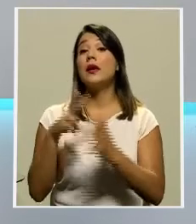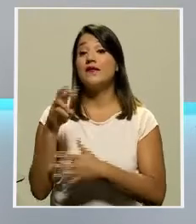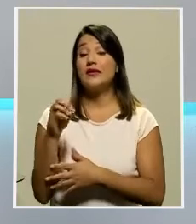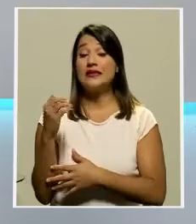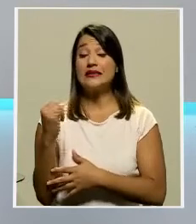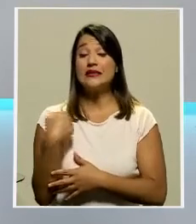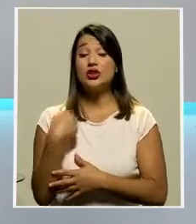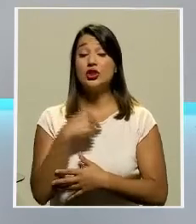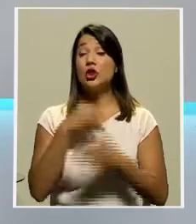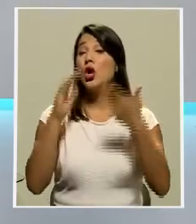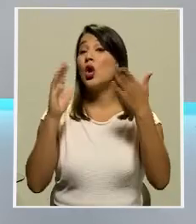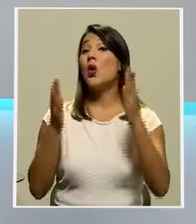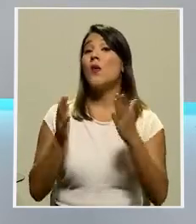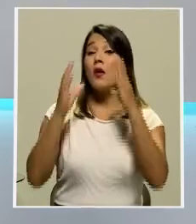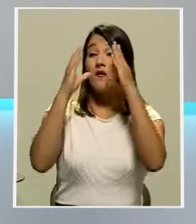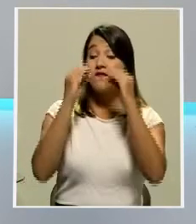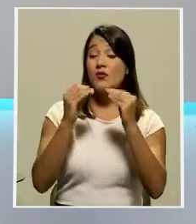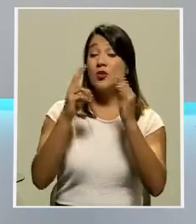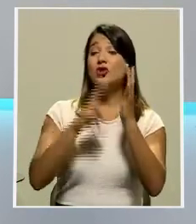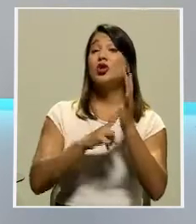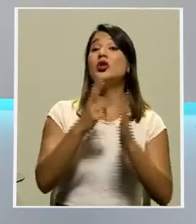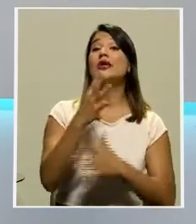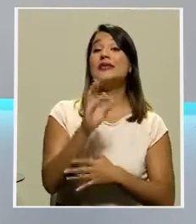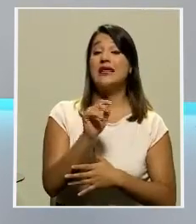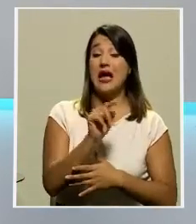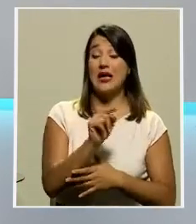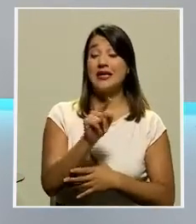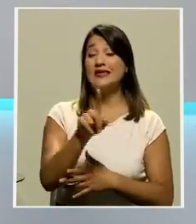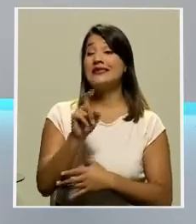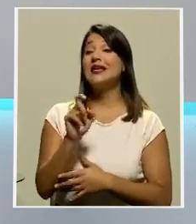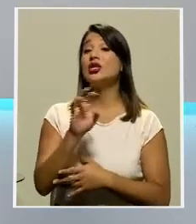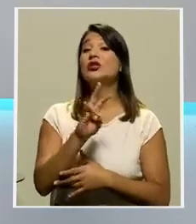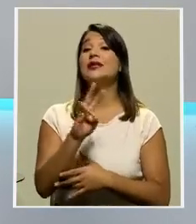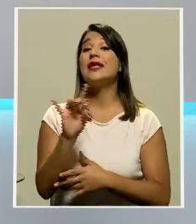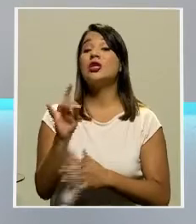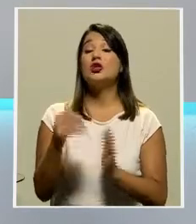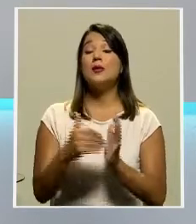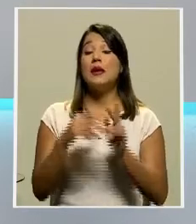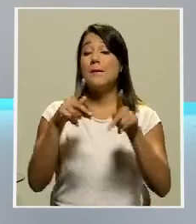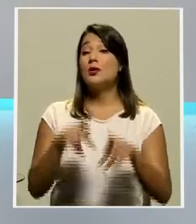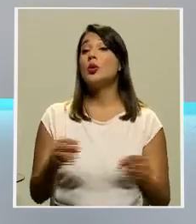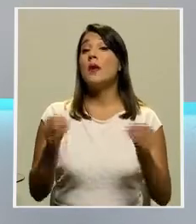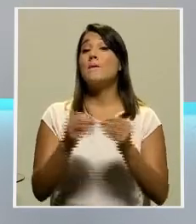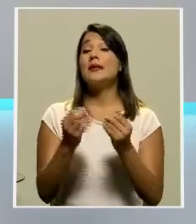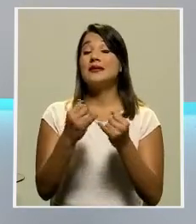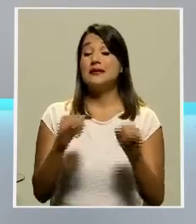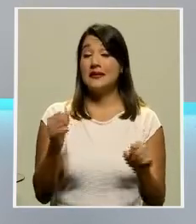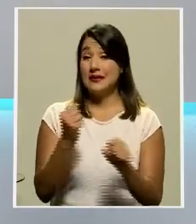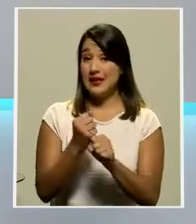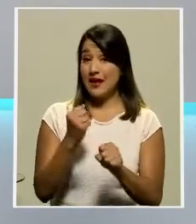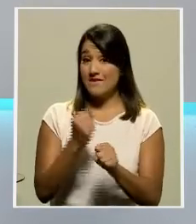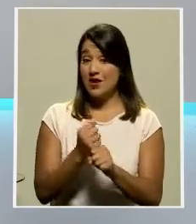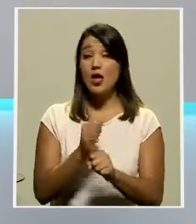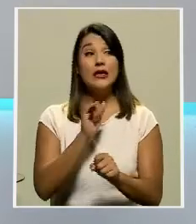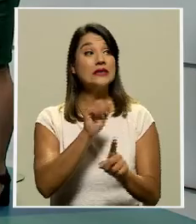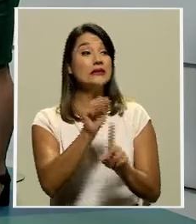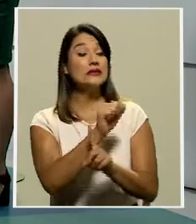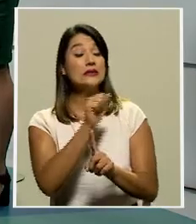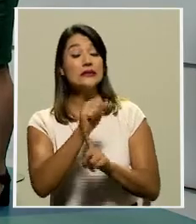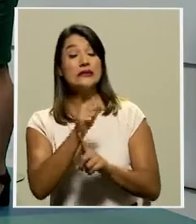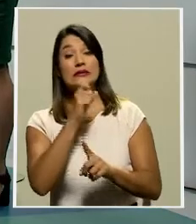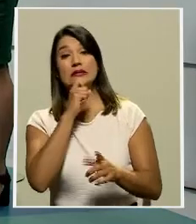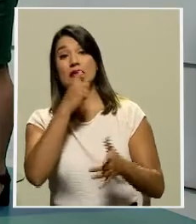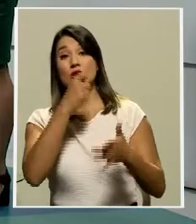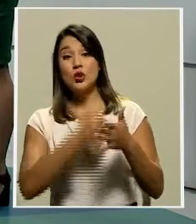comparación con los datos del 2019, hay 178,000 personas más sin trabajo, don Ernesto. Una situación durísima